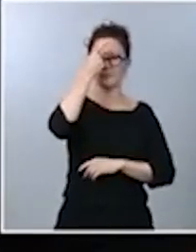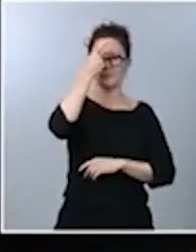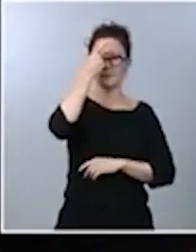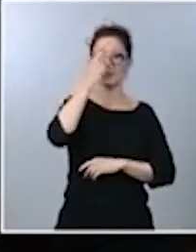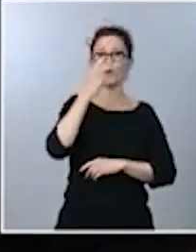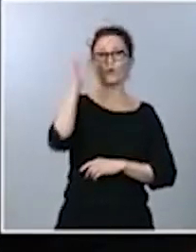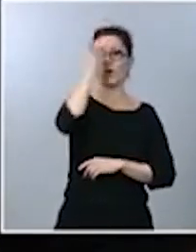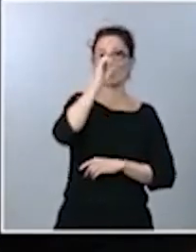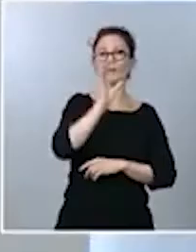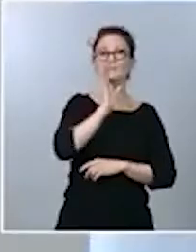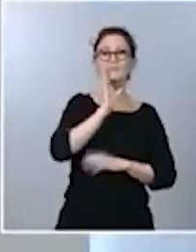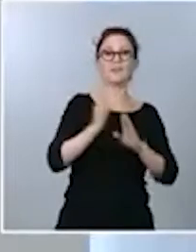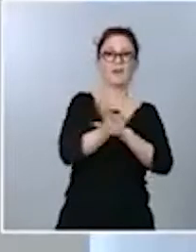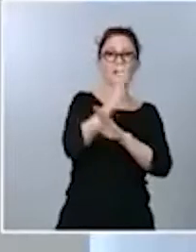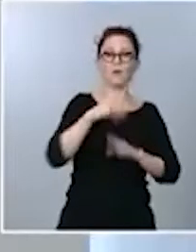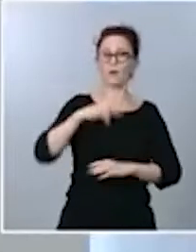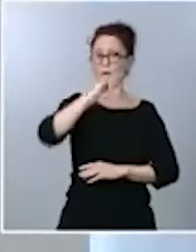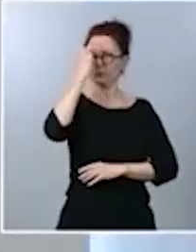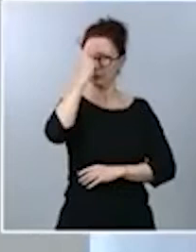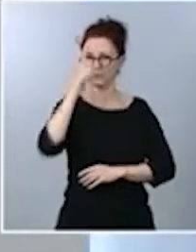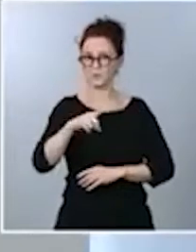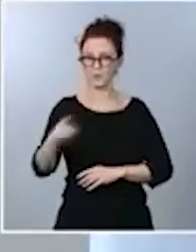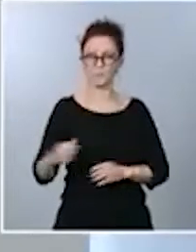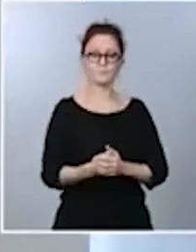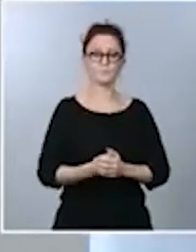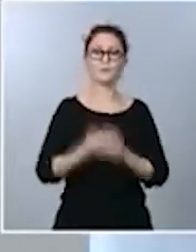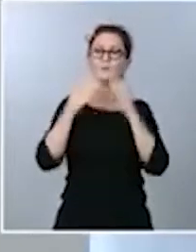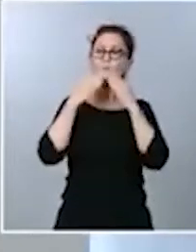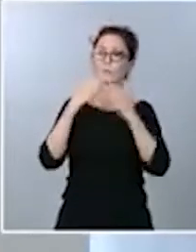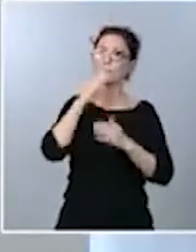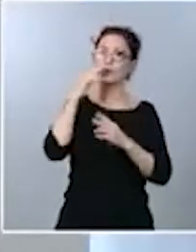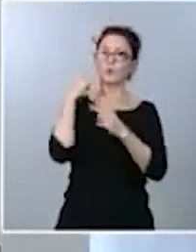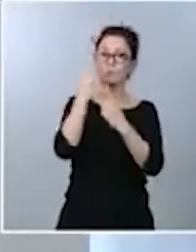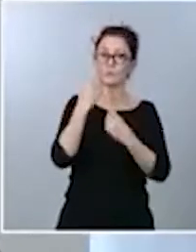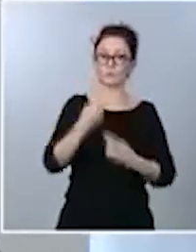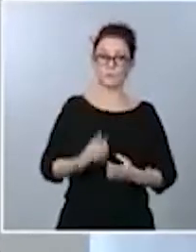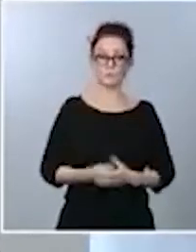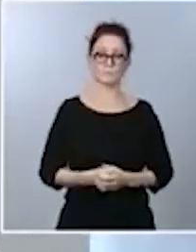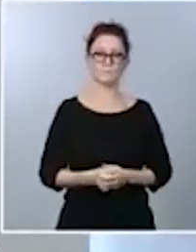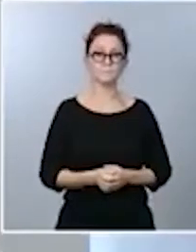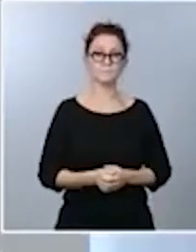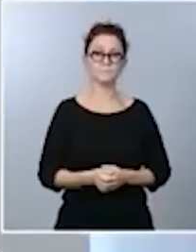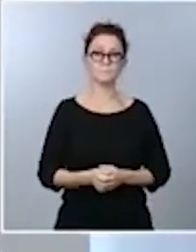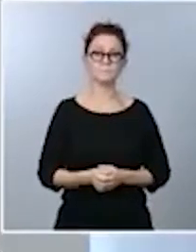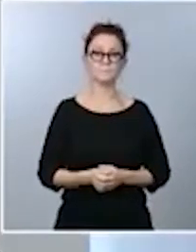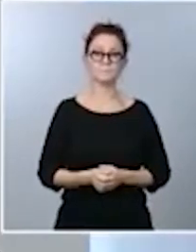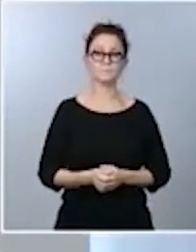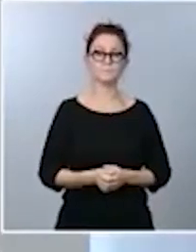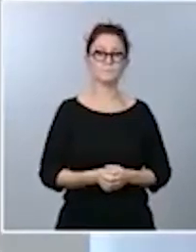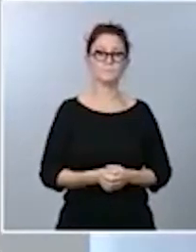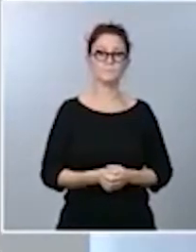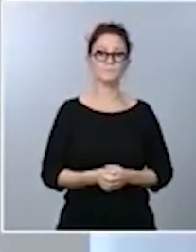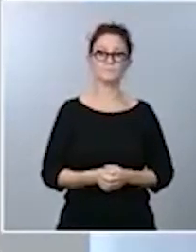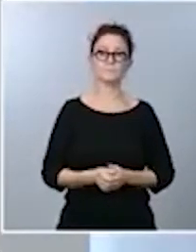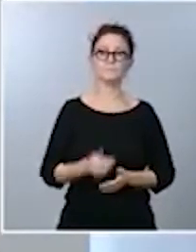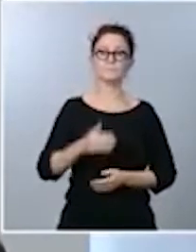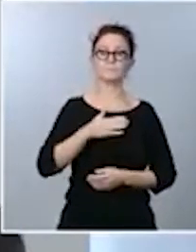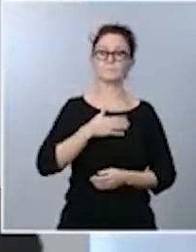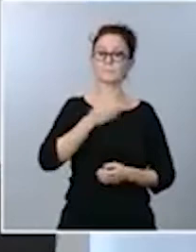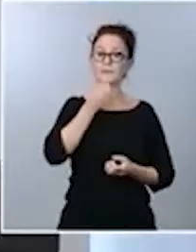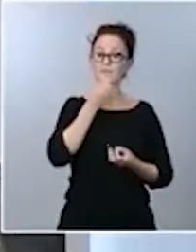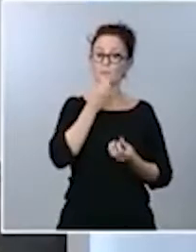gracias. Muchas gracias, Mariano, por sus preguntas. La información de la que yo dispongo hoy es que, efectivamente, si